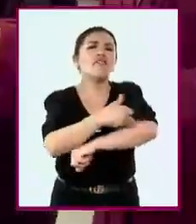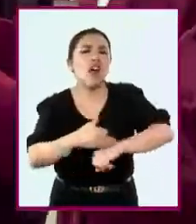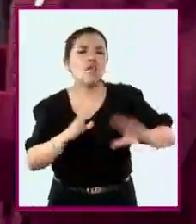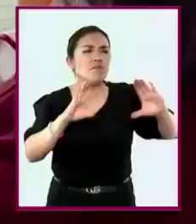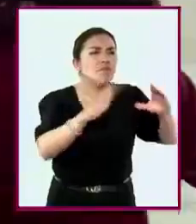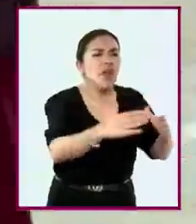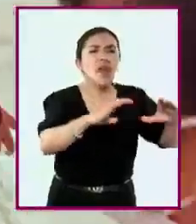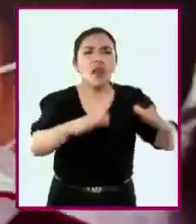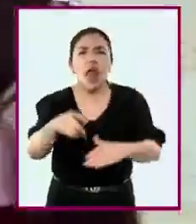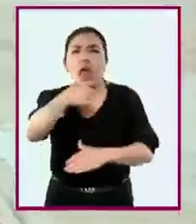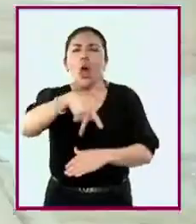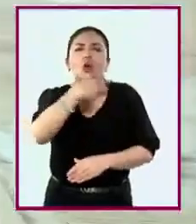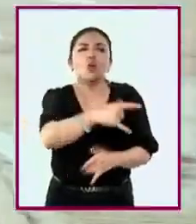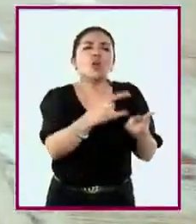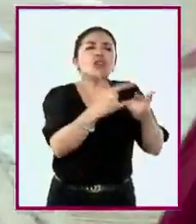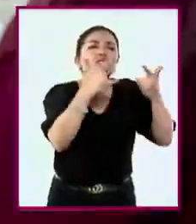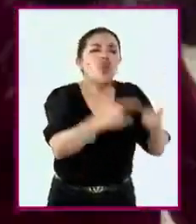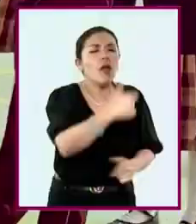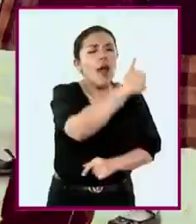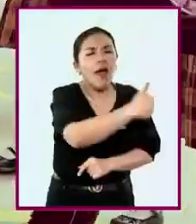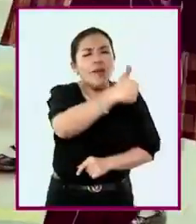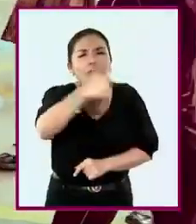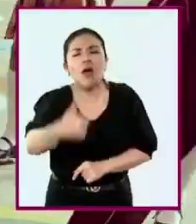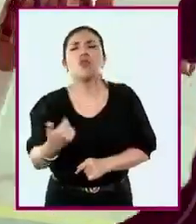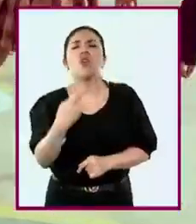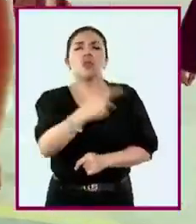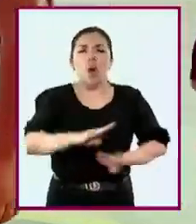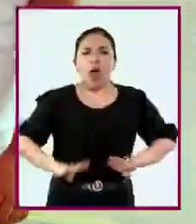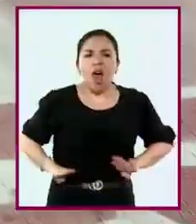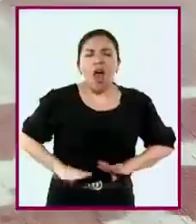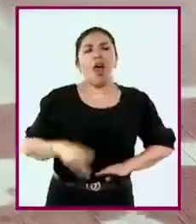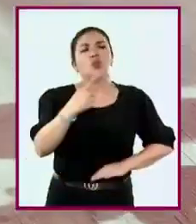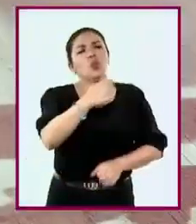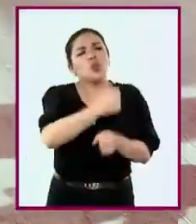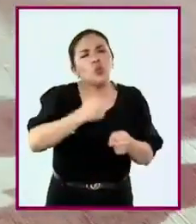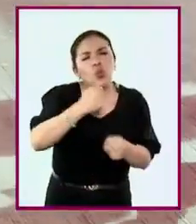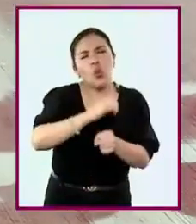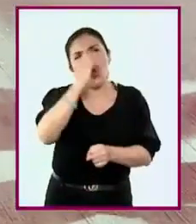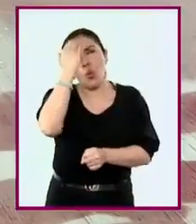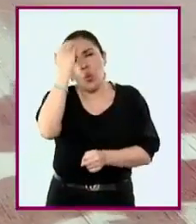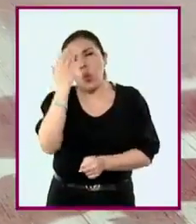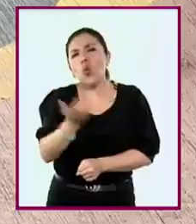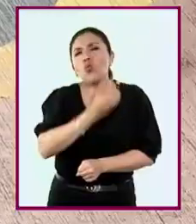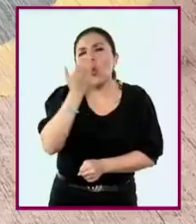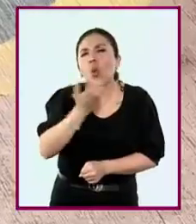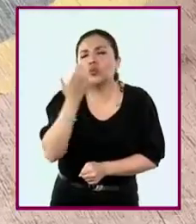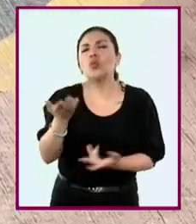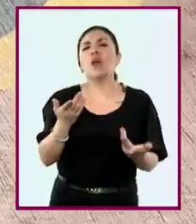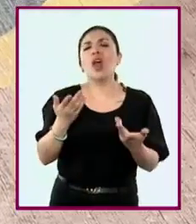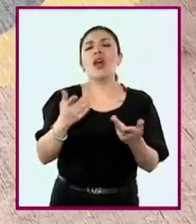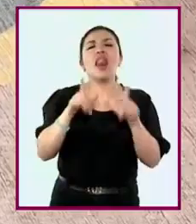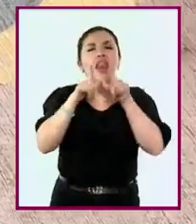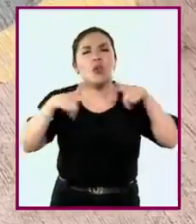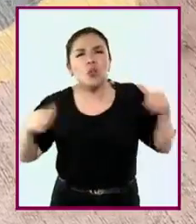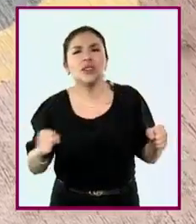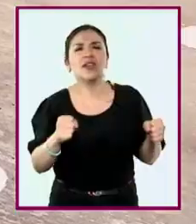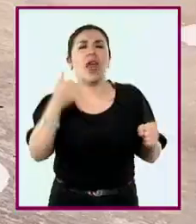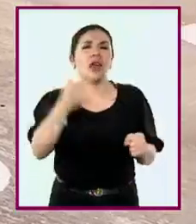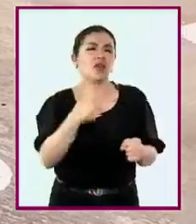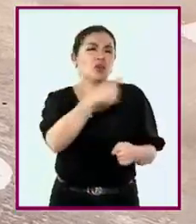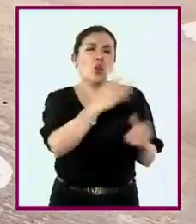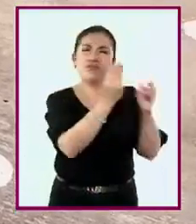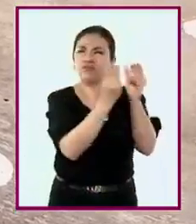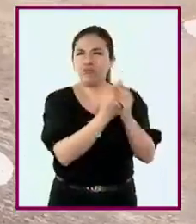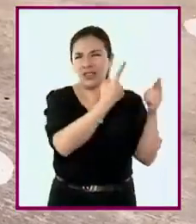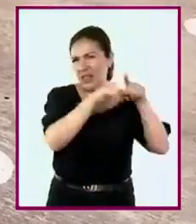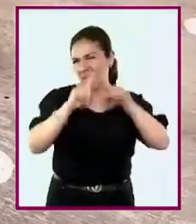familias que tienen múltiples historias, formas de ser, prácticas, saberes, expresiones lingüísticas y